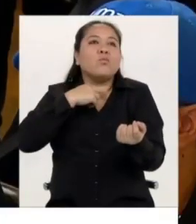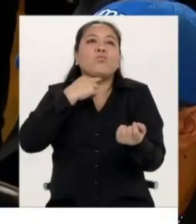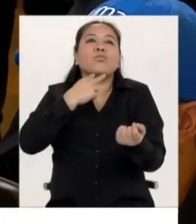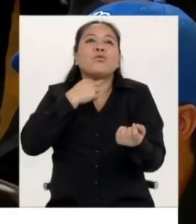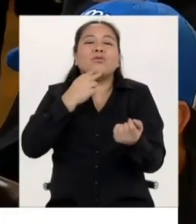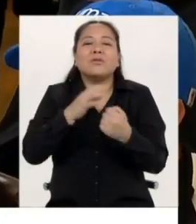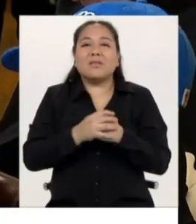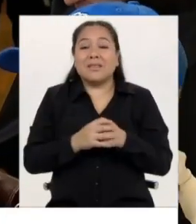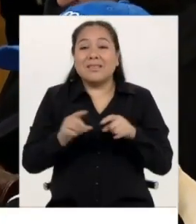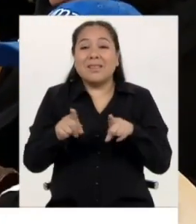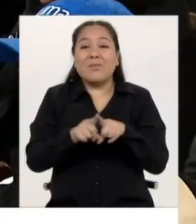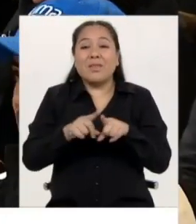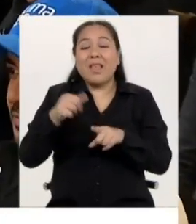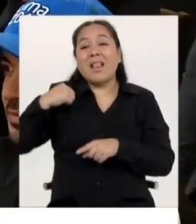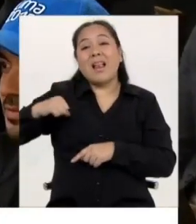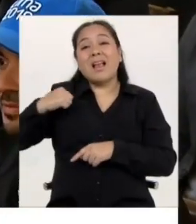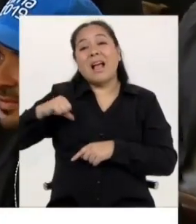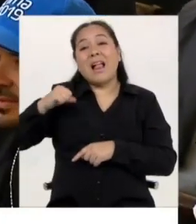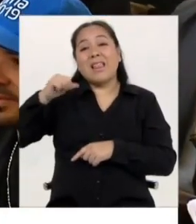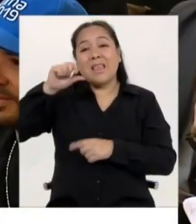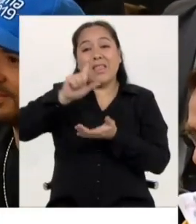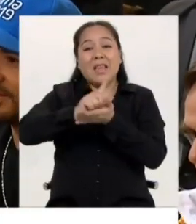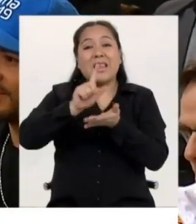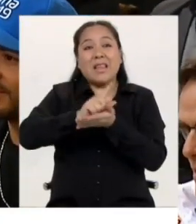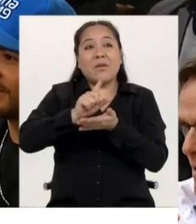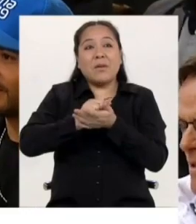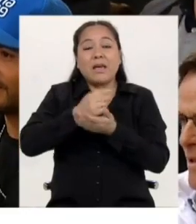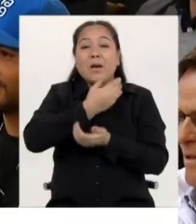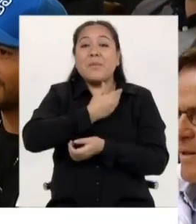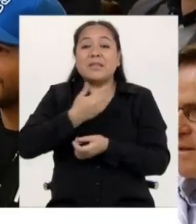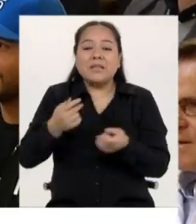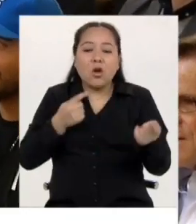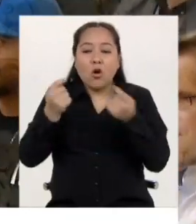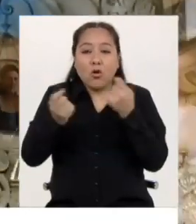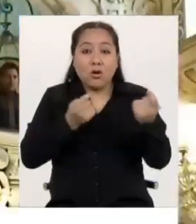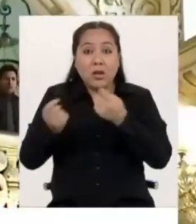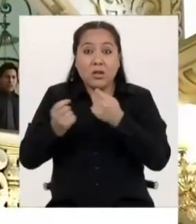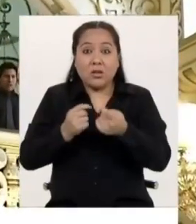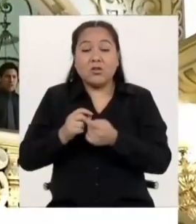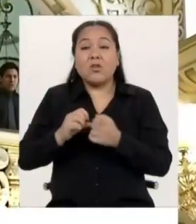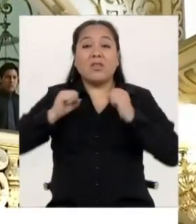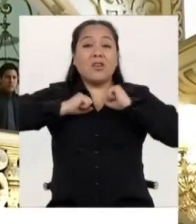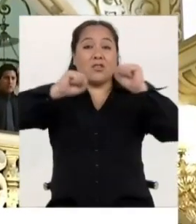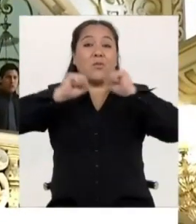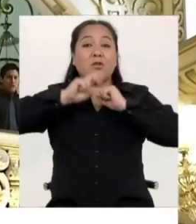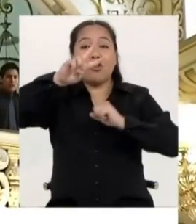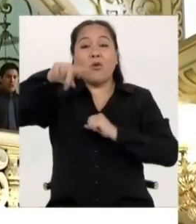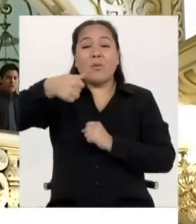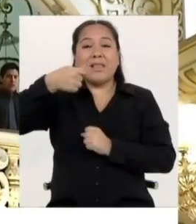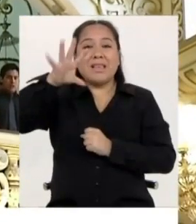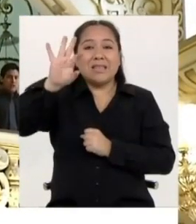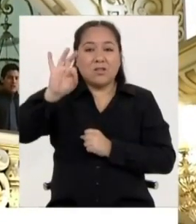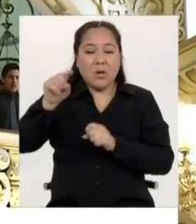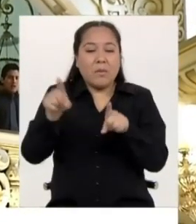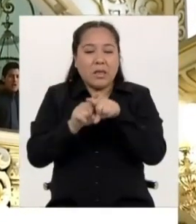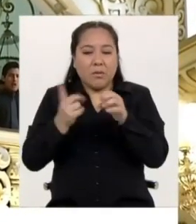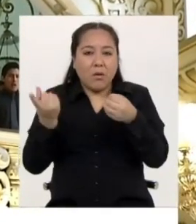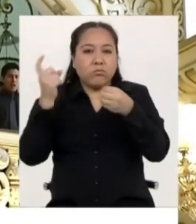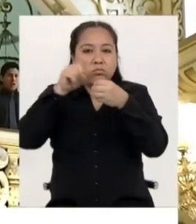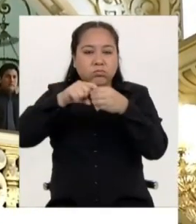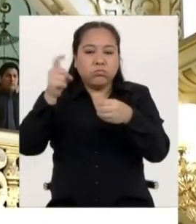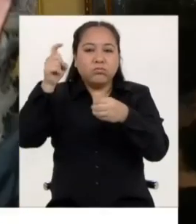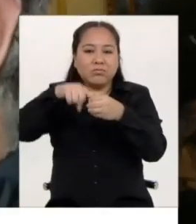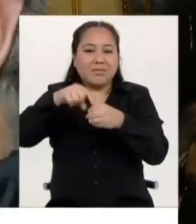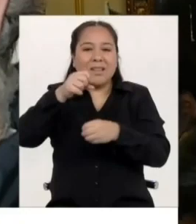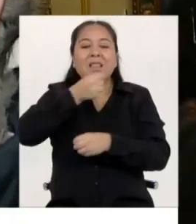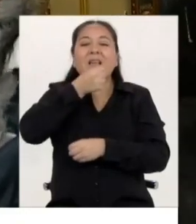El alcalde de Lima, Jorge Muñoz y el presidente del Comité Organizador de Lima 2019, Carlos Newhouse, también estuvieron en el concierto de